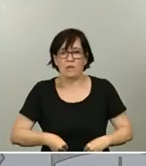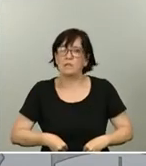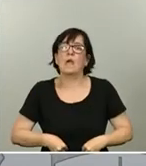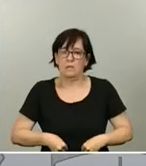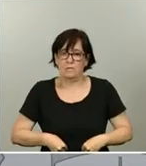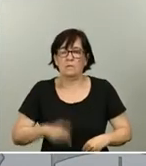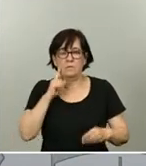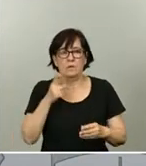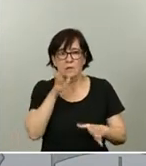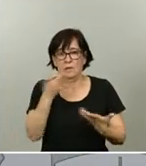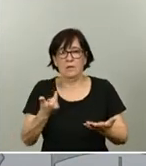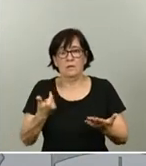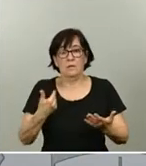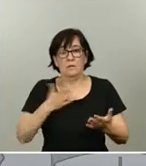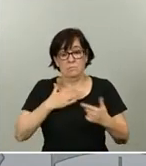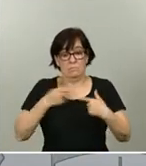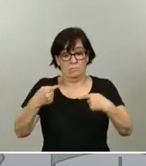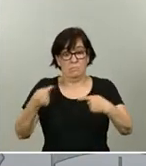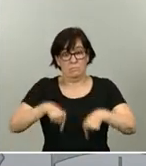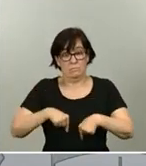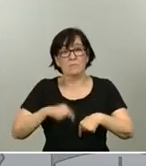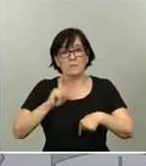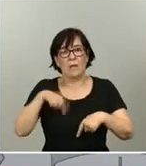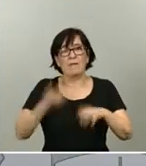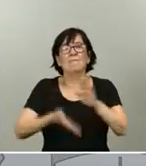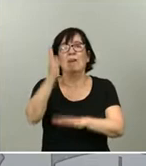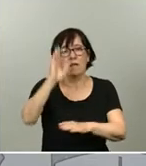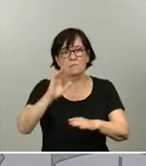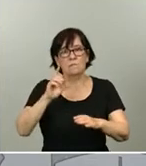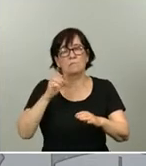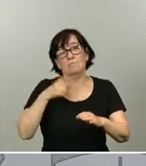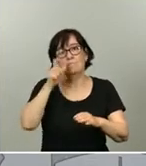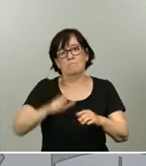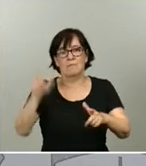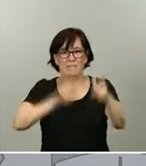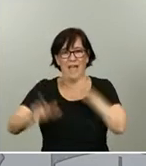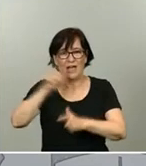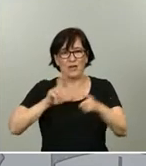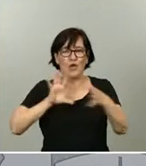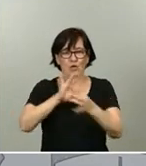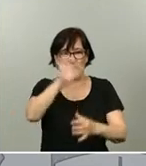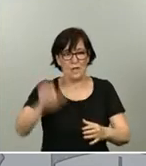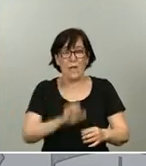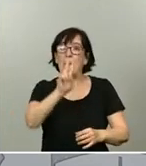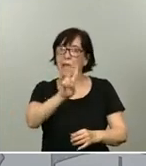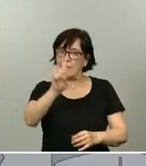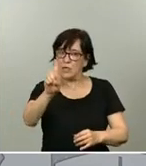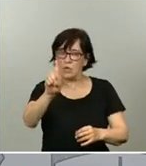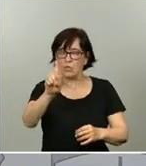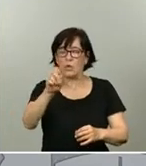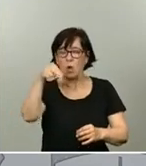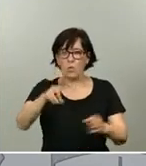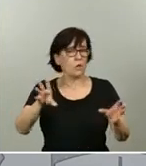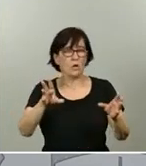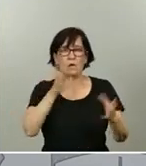ingreso de viajeros procedentes de la Unión Europea. En suma, el 21 de junio se abren las fronteras, salvo con